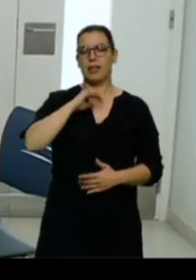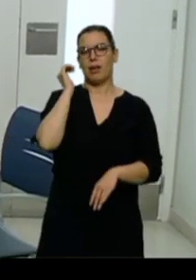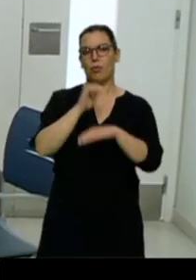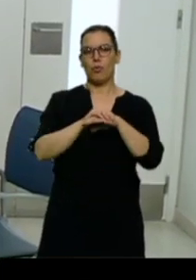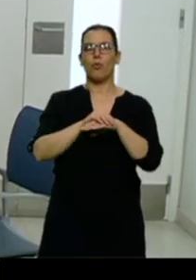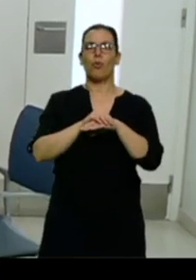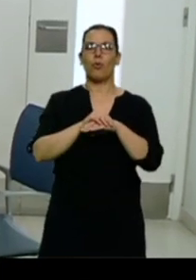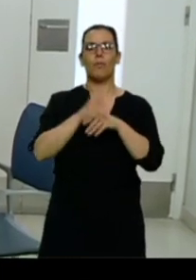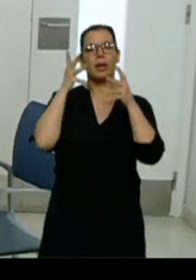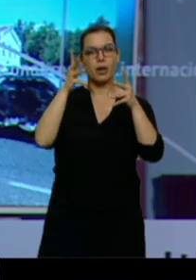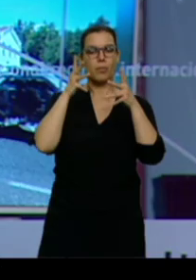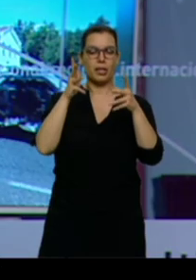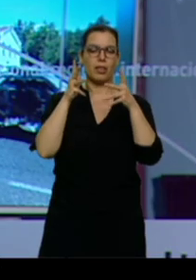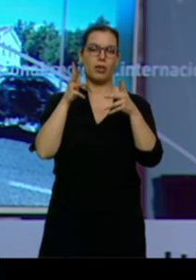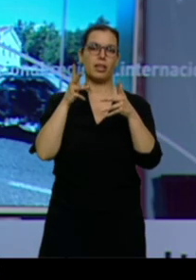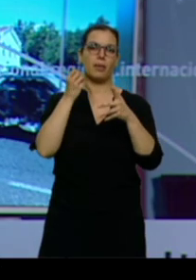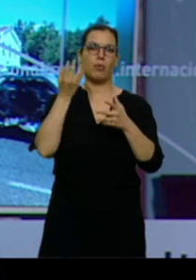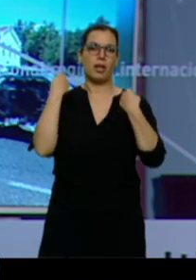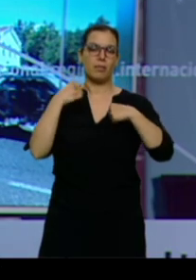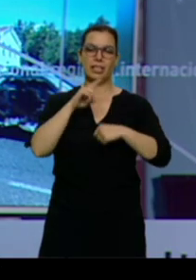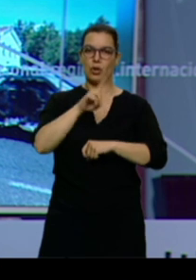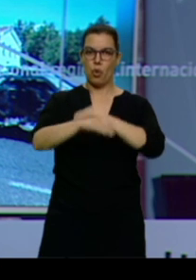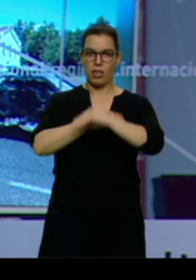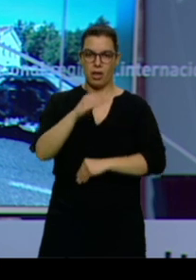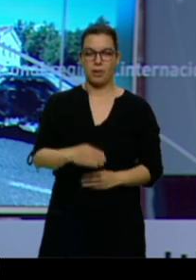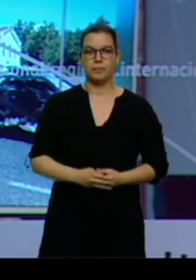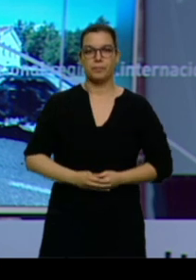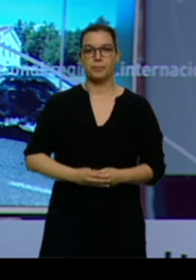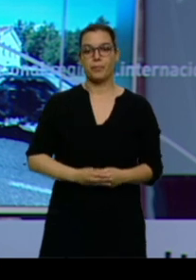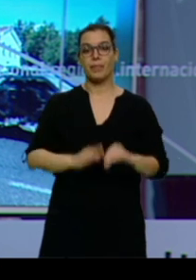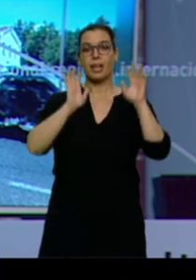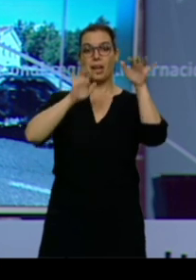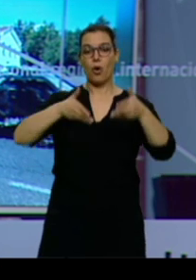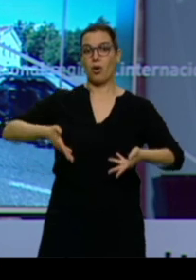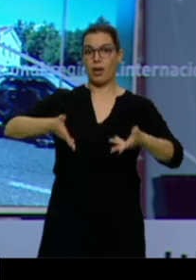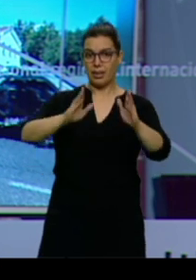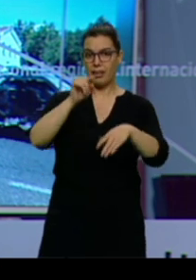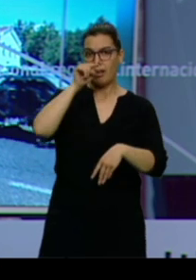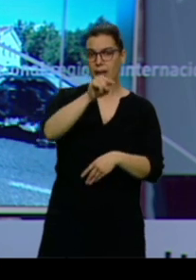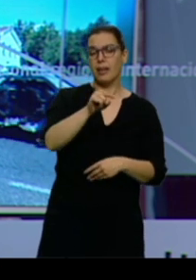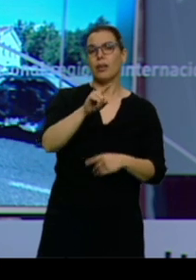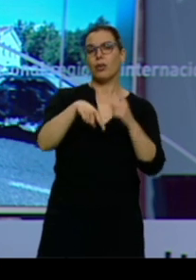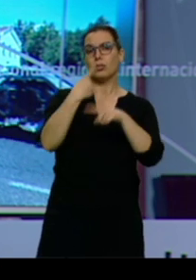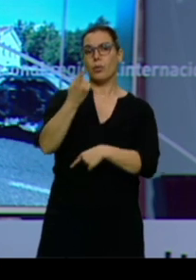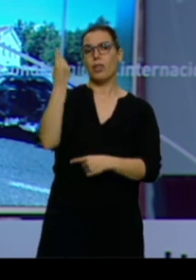recomendaciones. En León, la carretera se ha cobrado la vida de un joven de 23 años. El resto de los